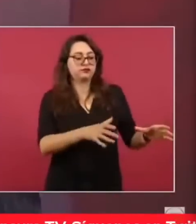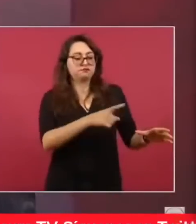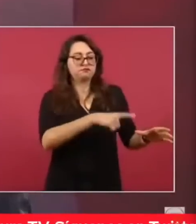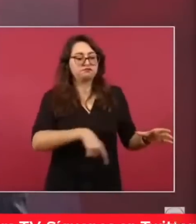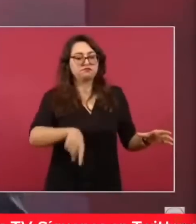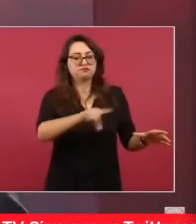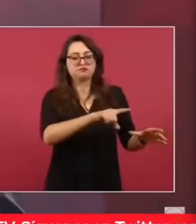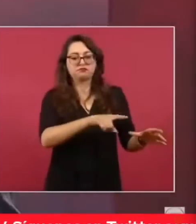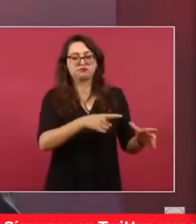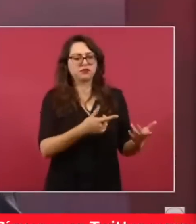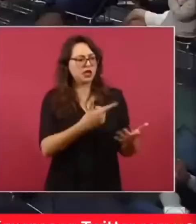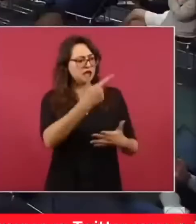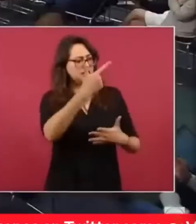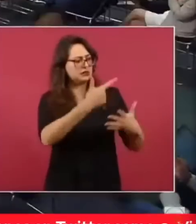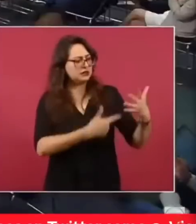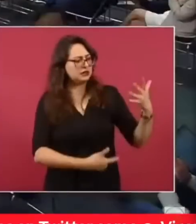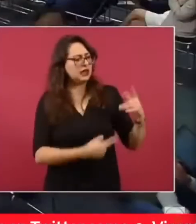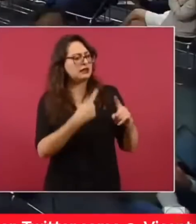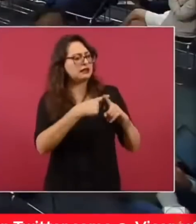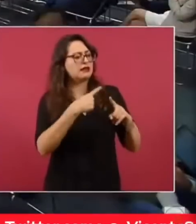¿No tienes por ahí la lista?